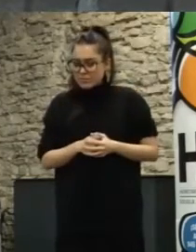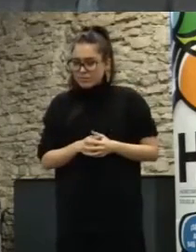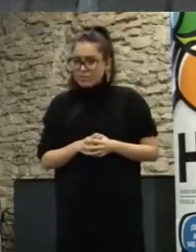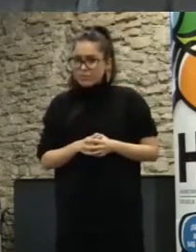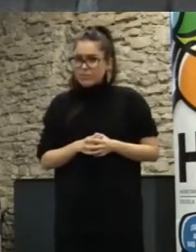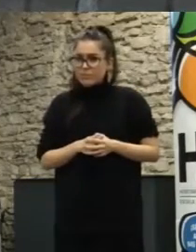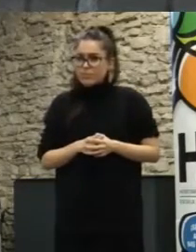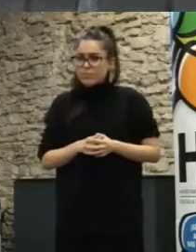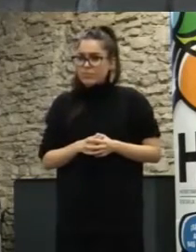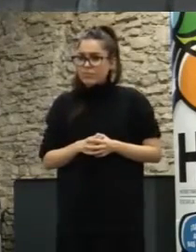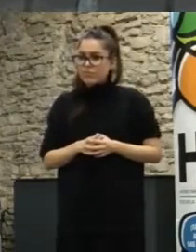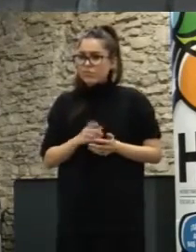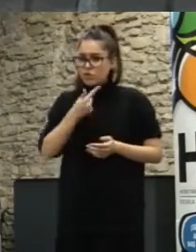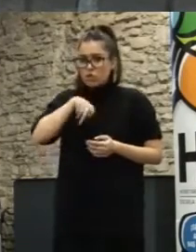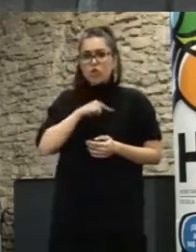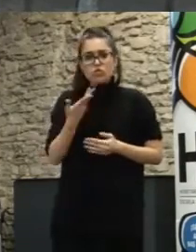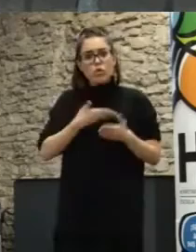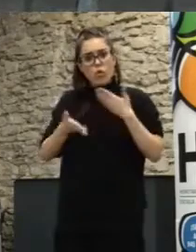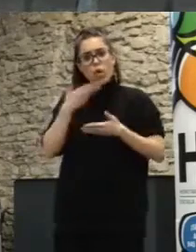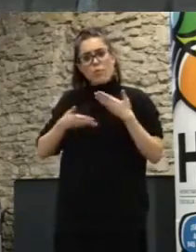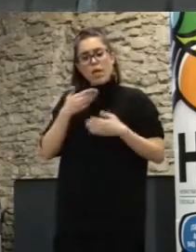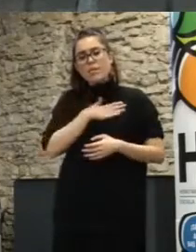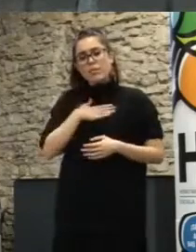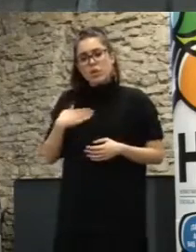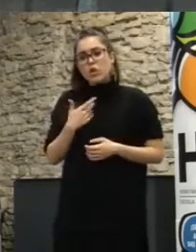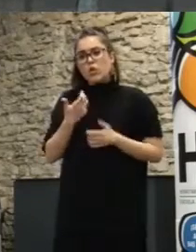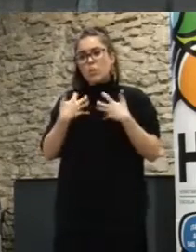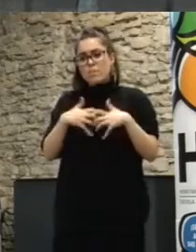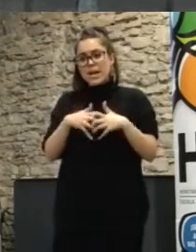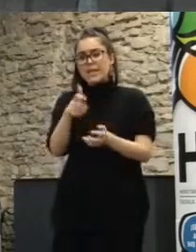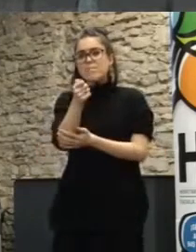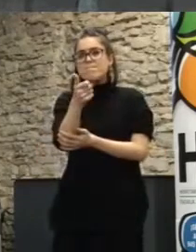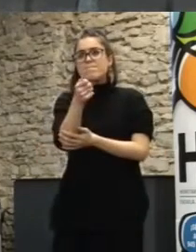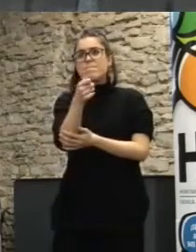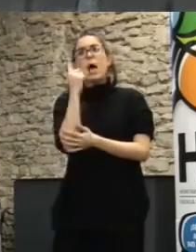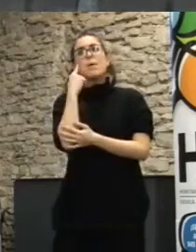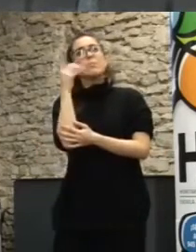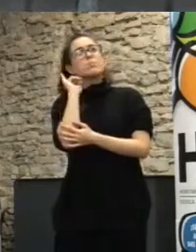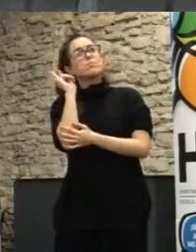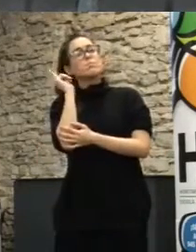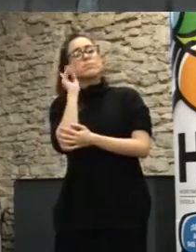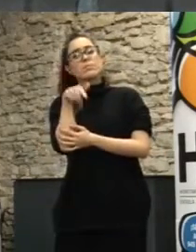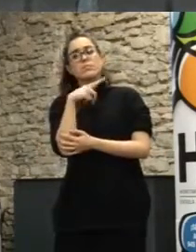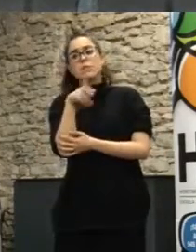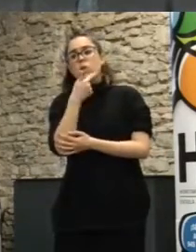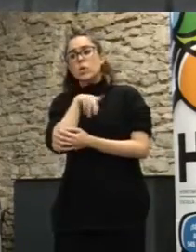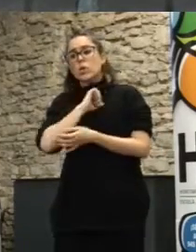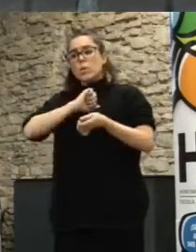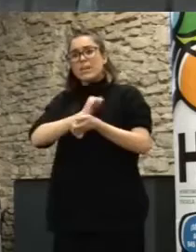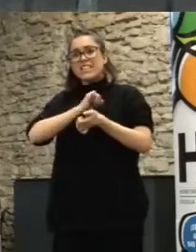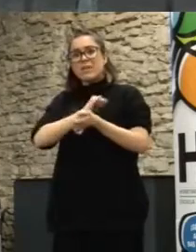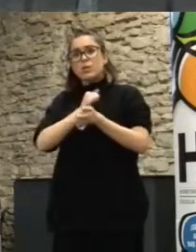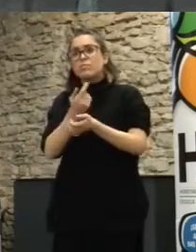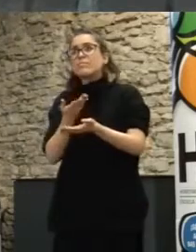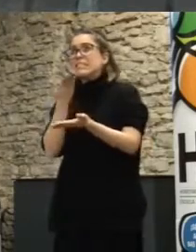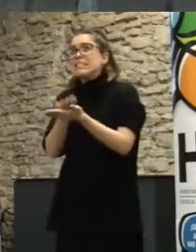ciudadanos estaríamos dispuestos a colaborar en hacer mediciones con aparatos que estén homologados y cuando se ha pedido algún préstamo de alguno de esos